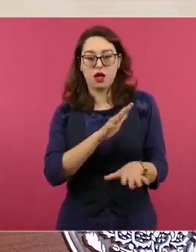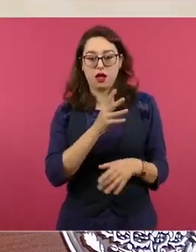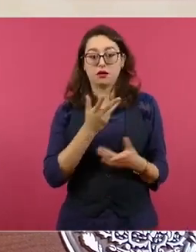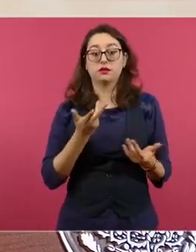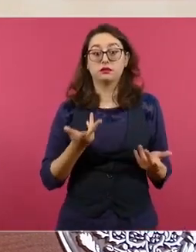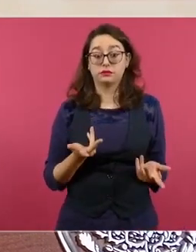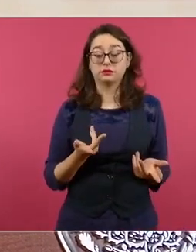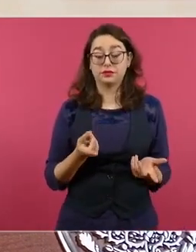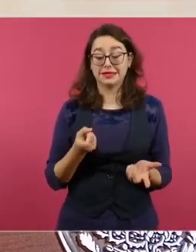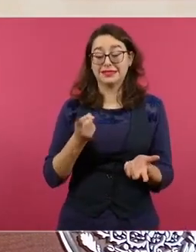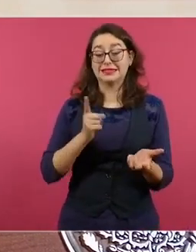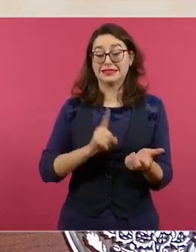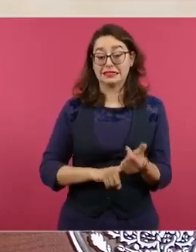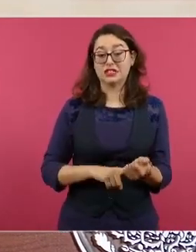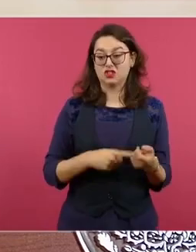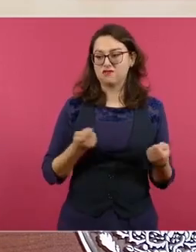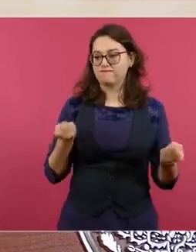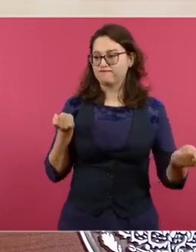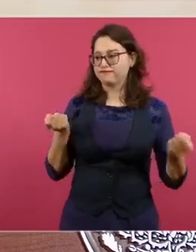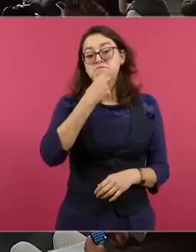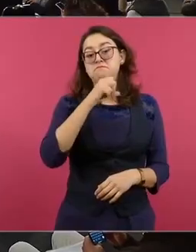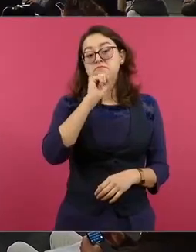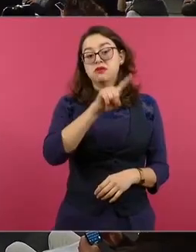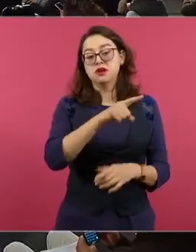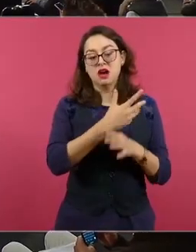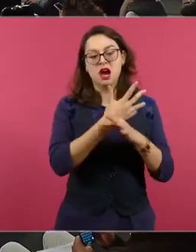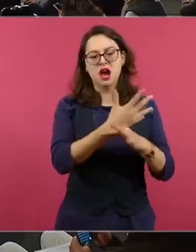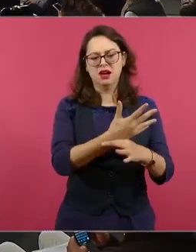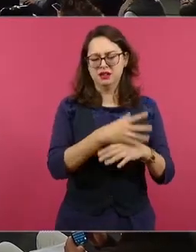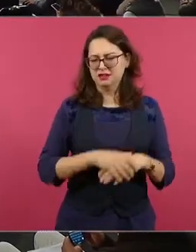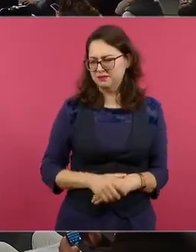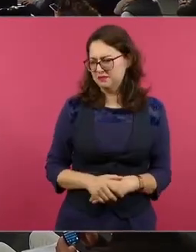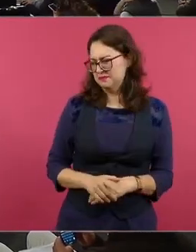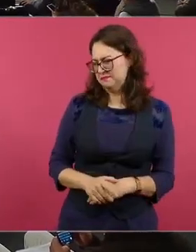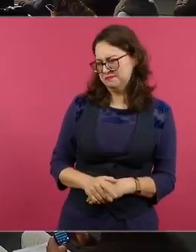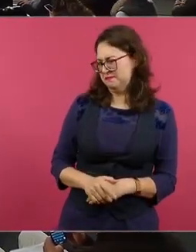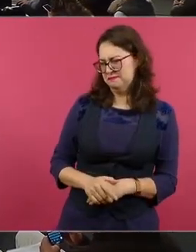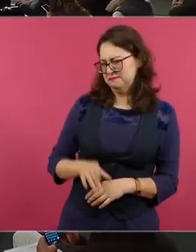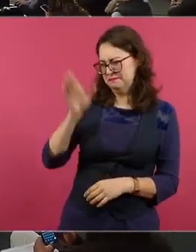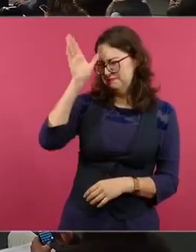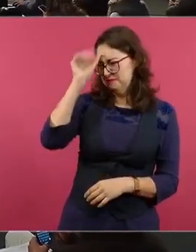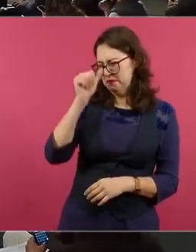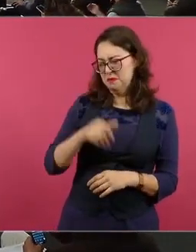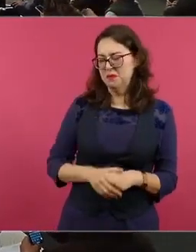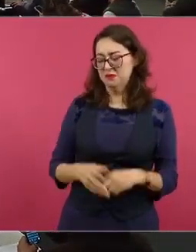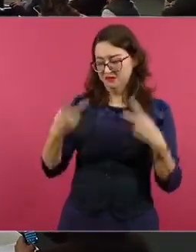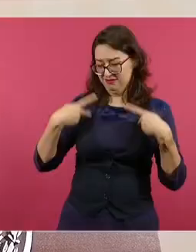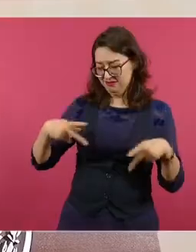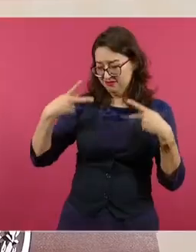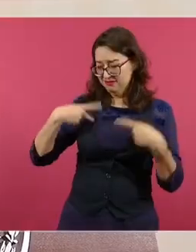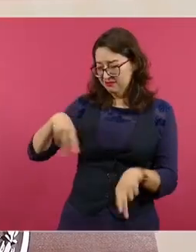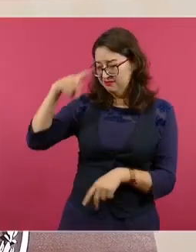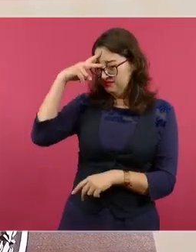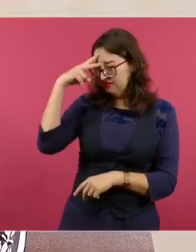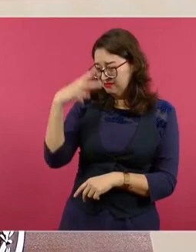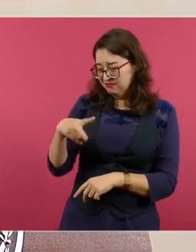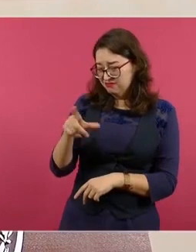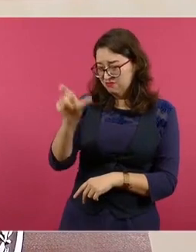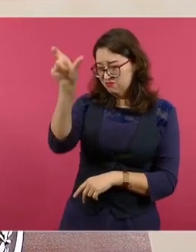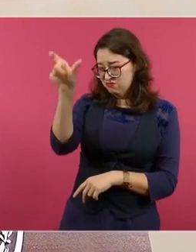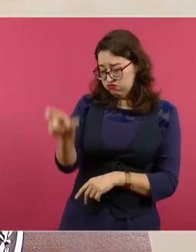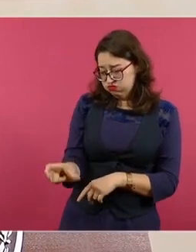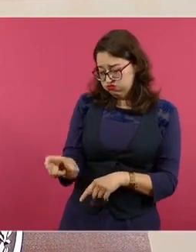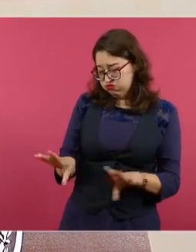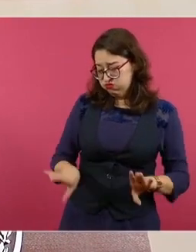verdadero cuello de botella en horas pico. Los automovilistas tardan más de una hora. La misma situación se reporta en la caseta de peaje de